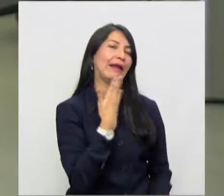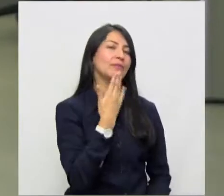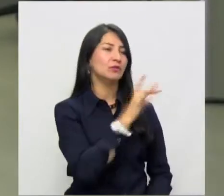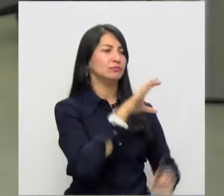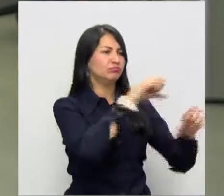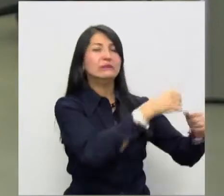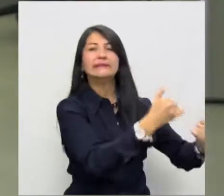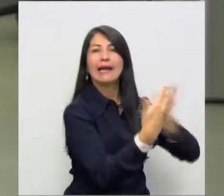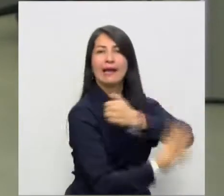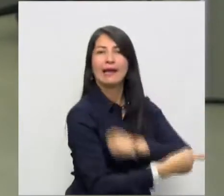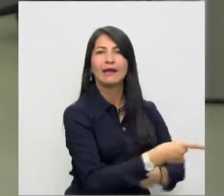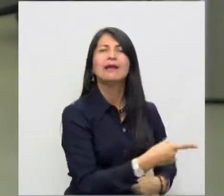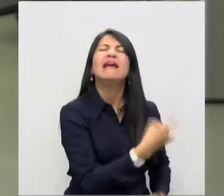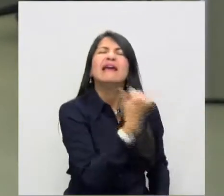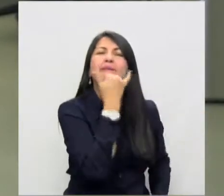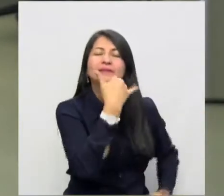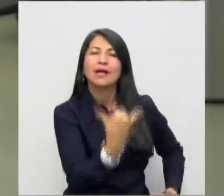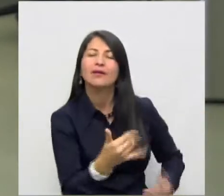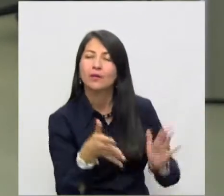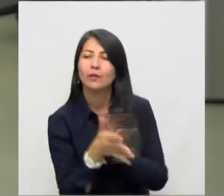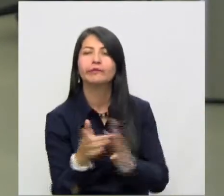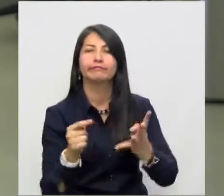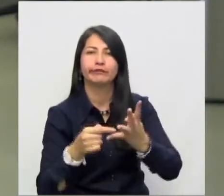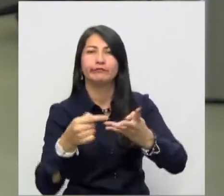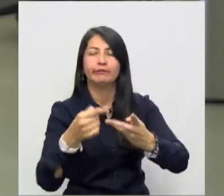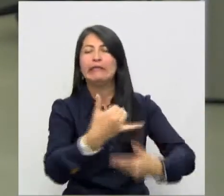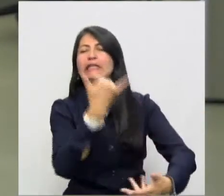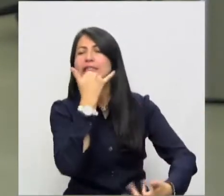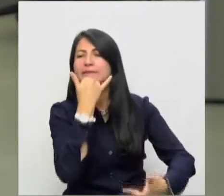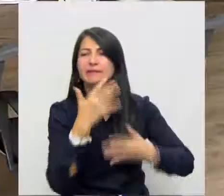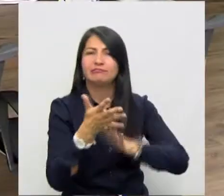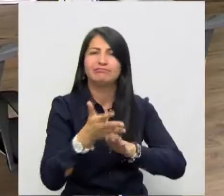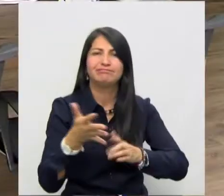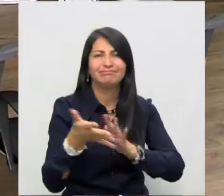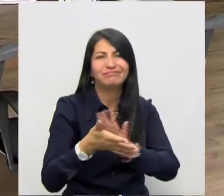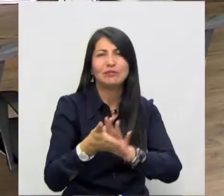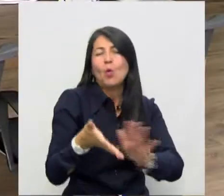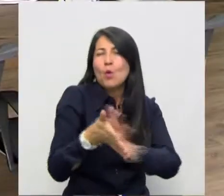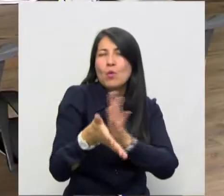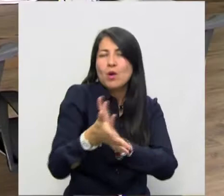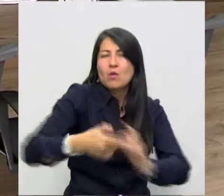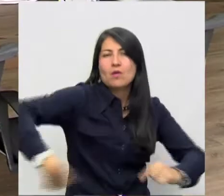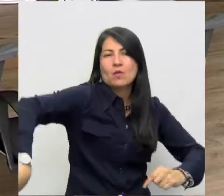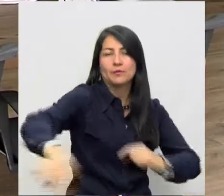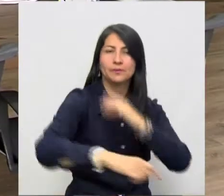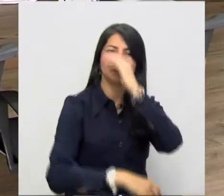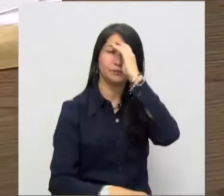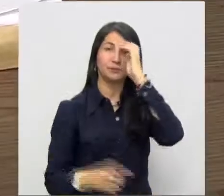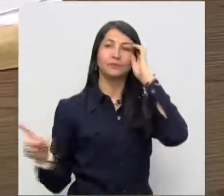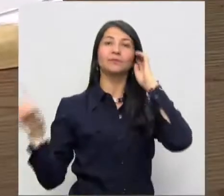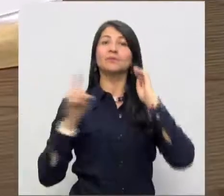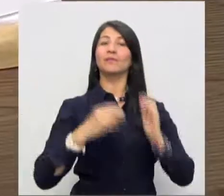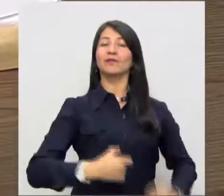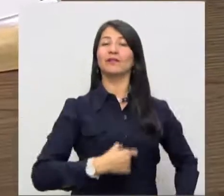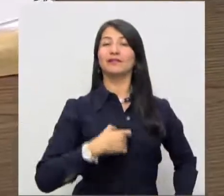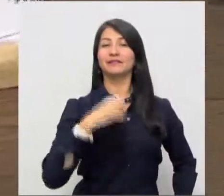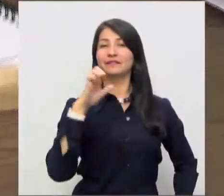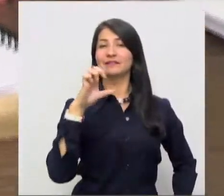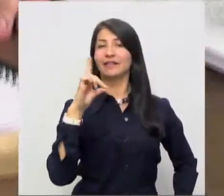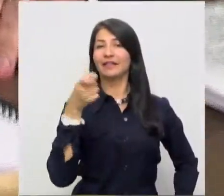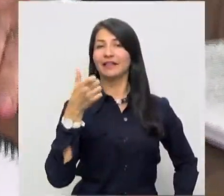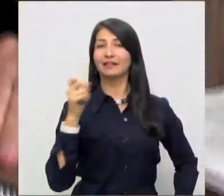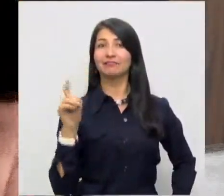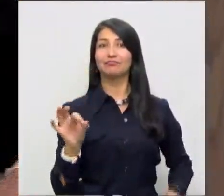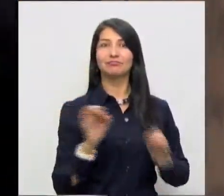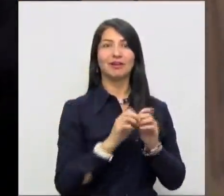¿Y qué pasó? Pues ese qué pasó es parte de esta rendición de cuentas también. El Contralor Edgardo Maya Villazón deja un legado